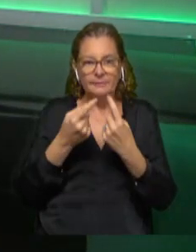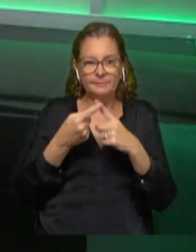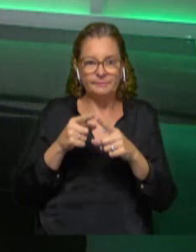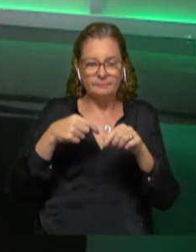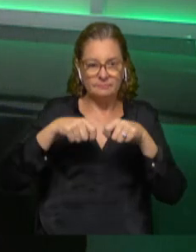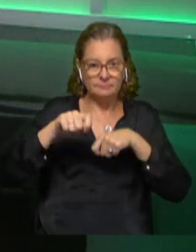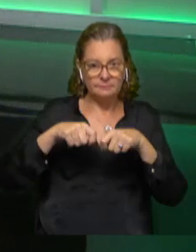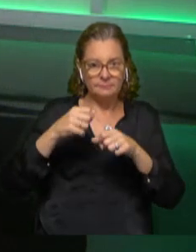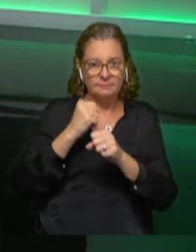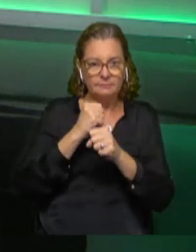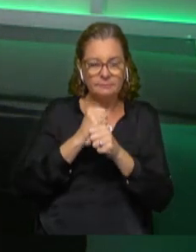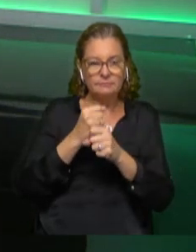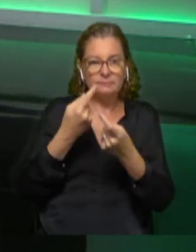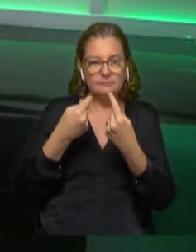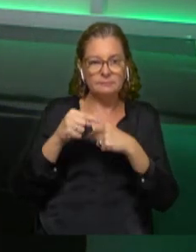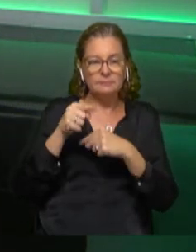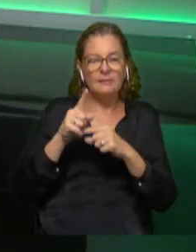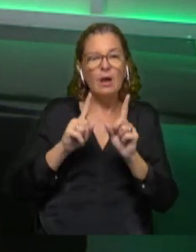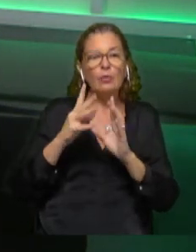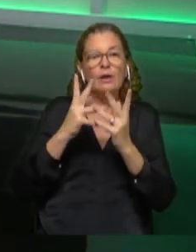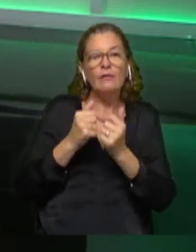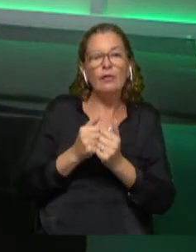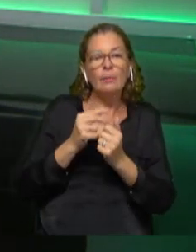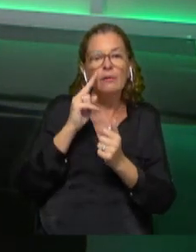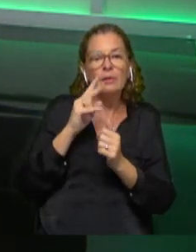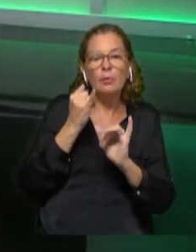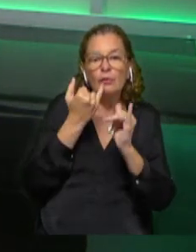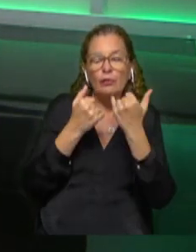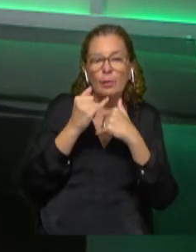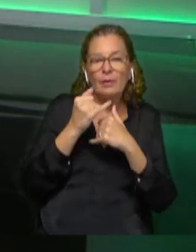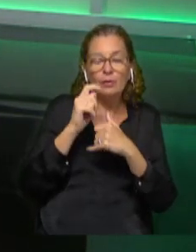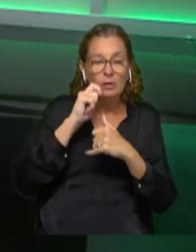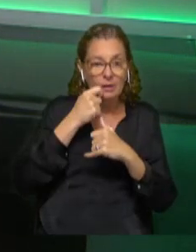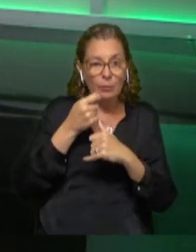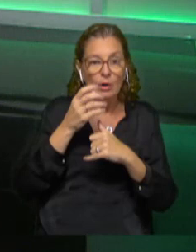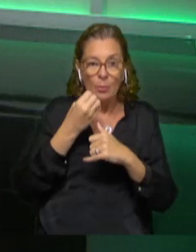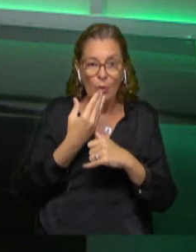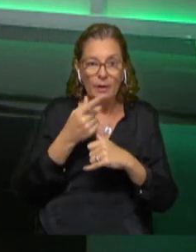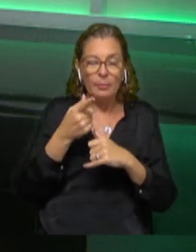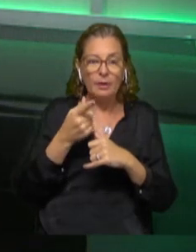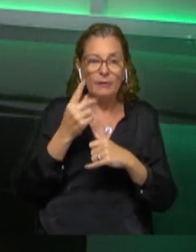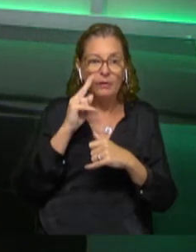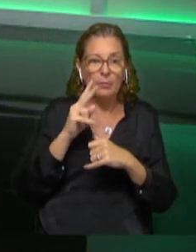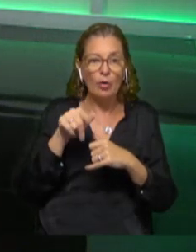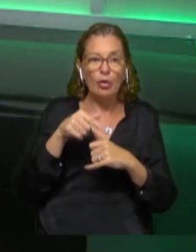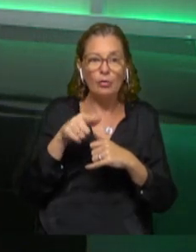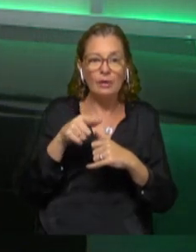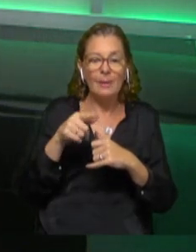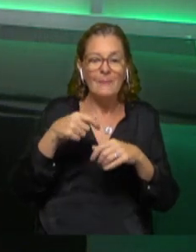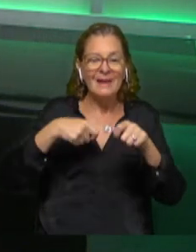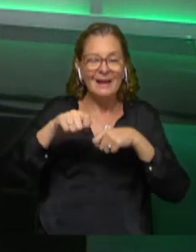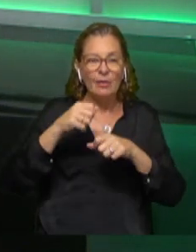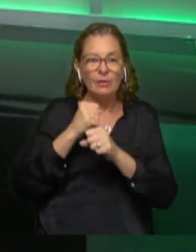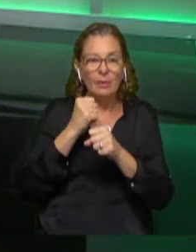del mercado de trabajo. Entonces, de alguna manera tenemos información que es rica, porque nos permite desagrear geográficamente como posición del mercado de trabajo,